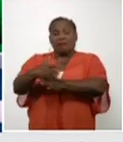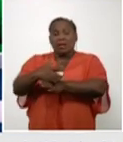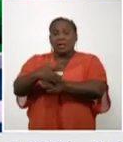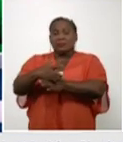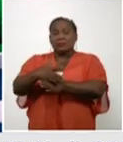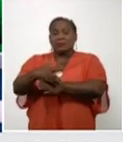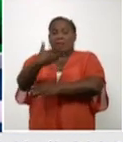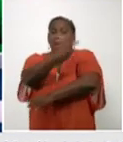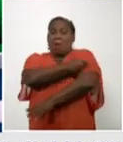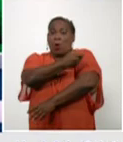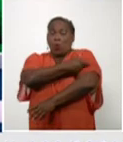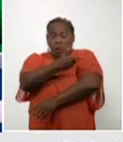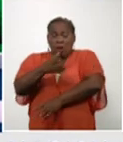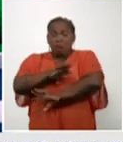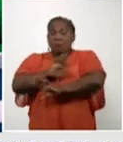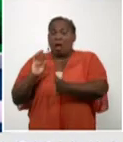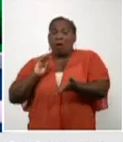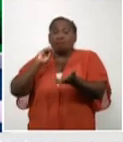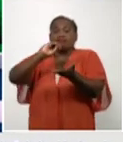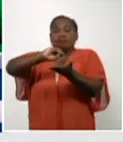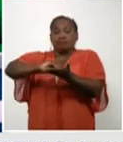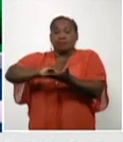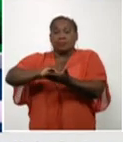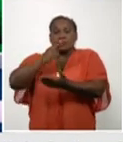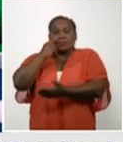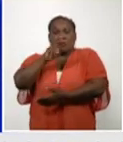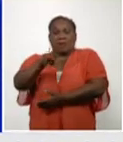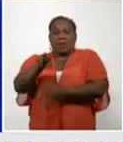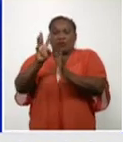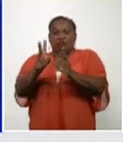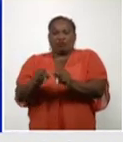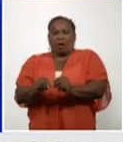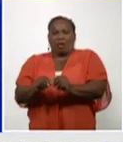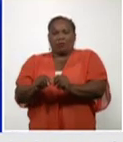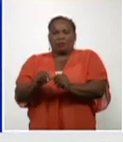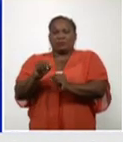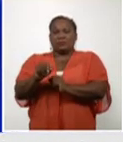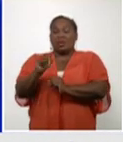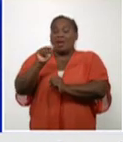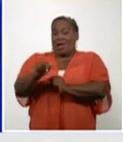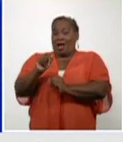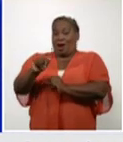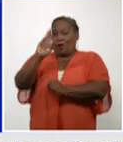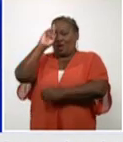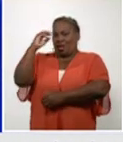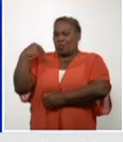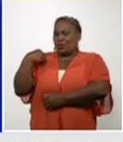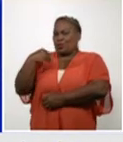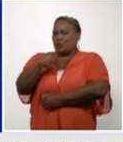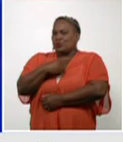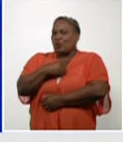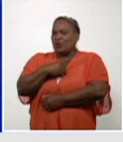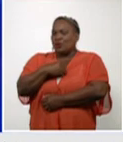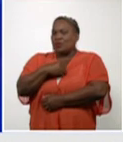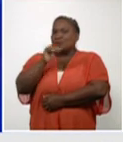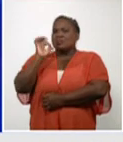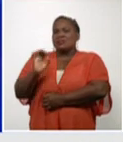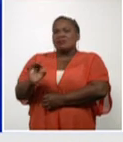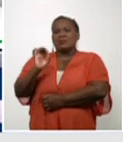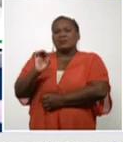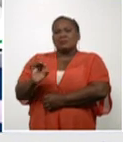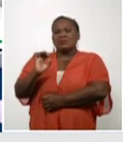y, bueno, tiene que tener un resultado. Claro. Tenemos directamente el espacio que dedicamos siempre, doctor,